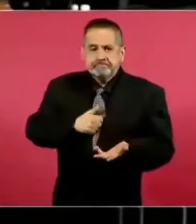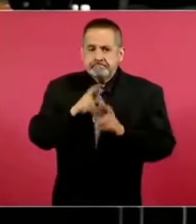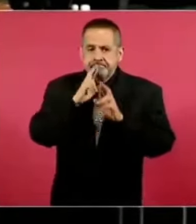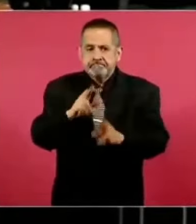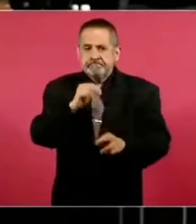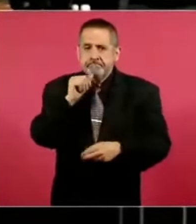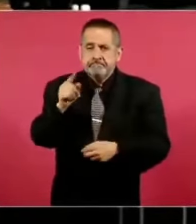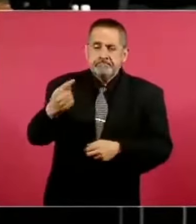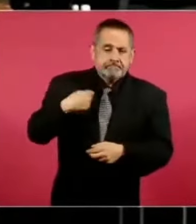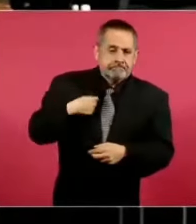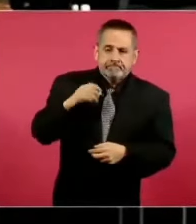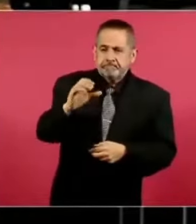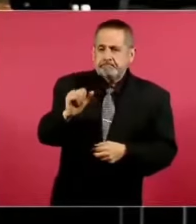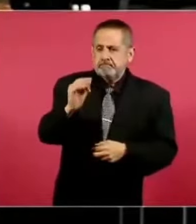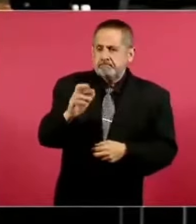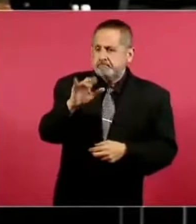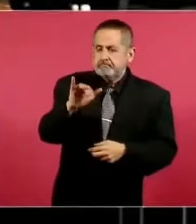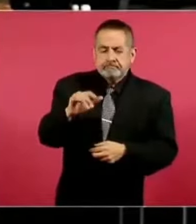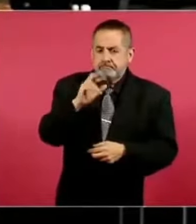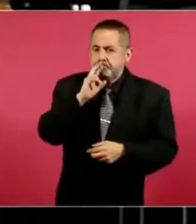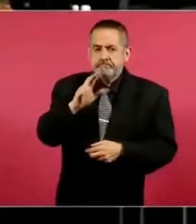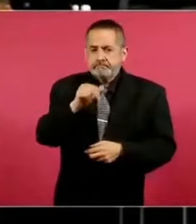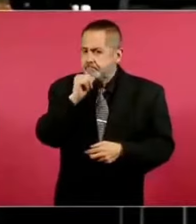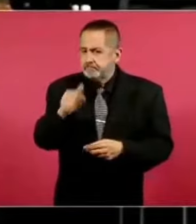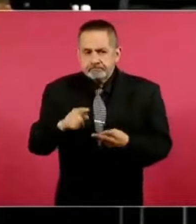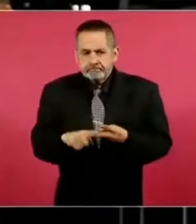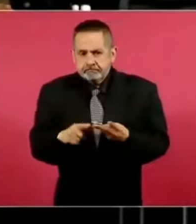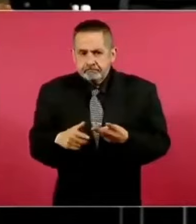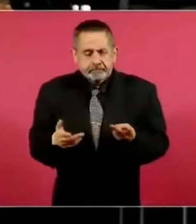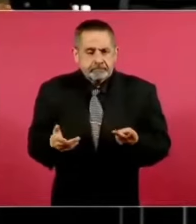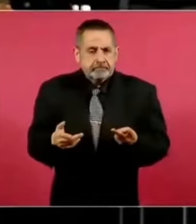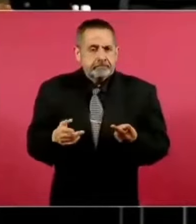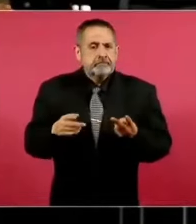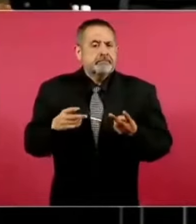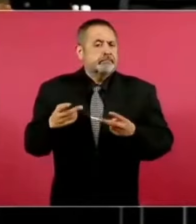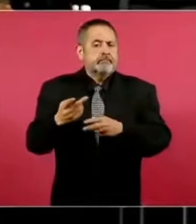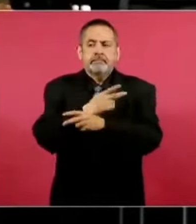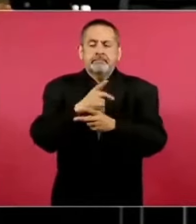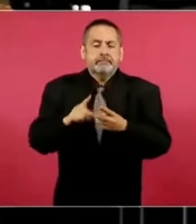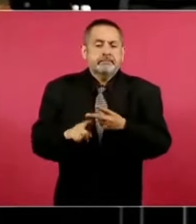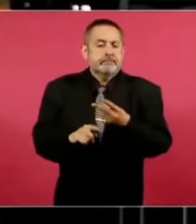parte de Cofepris sobre el tratamiento